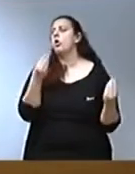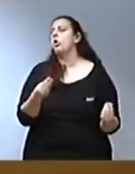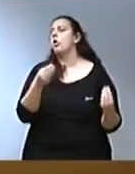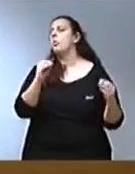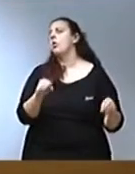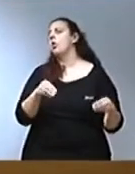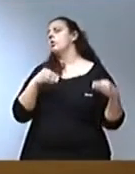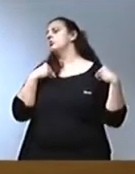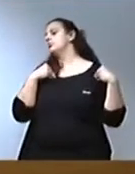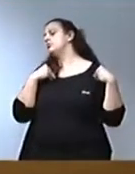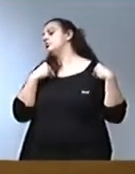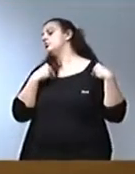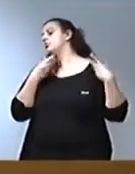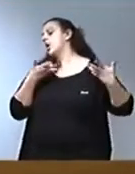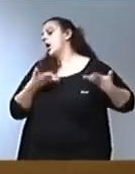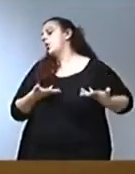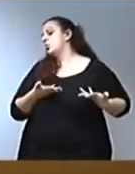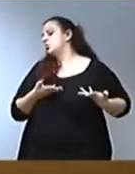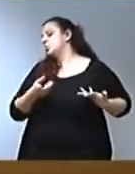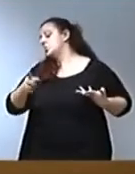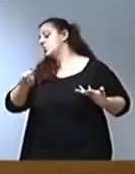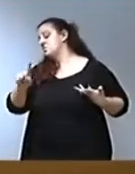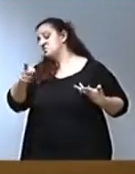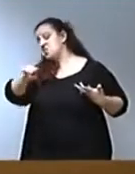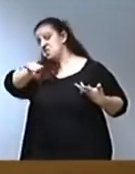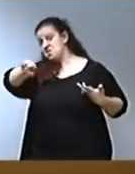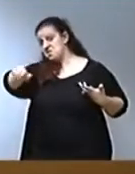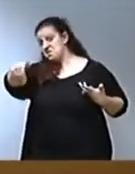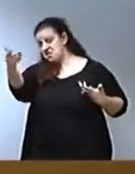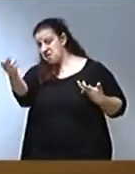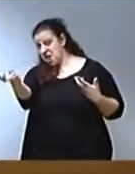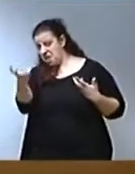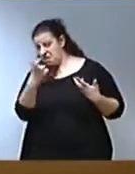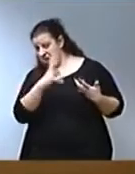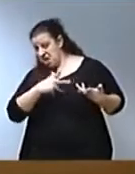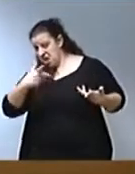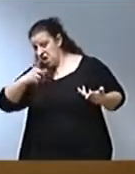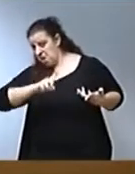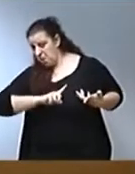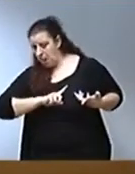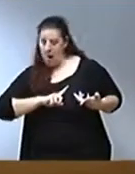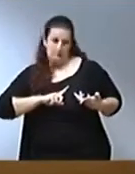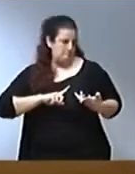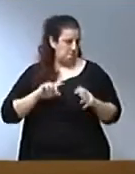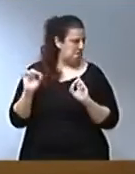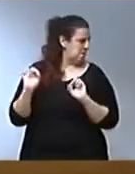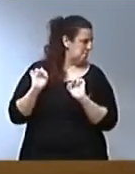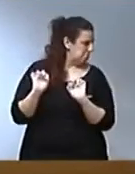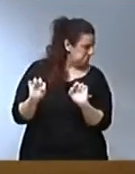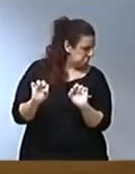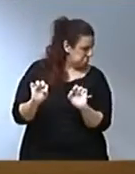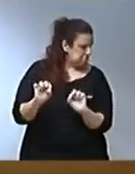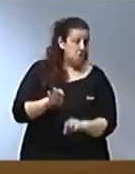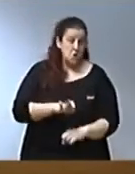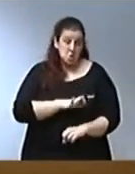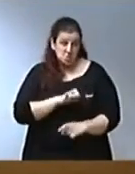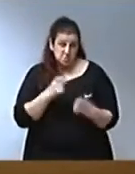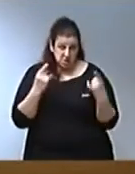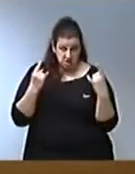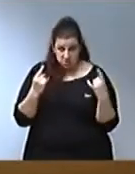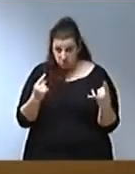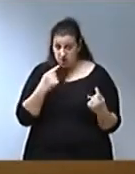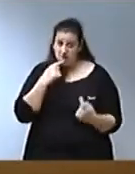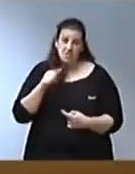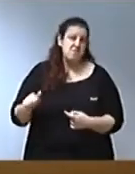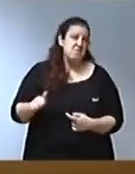vienen los de fuera a robarnos, que vienen a quitar los no nuestro. Ustedes que van de falsos valencianos cuando en sus